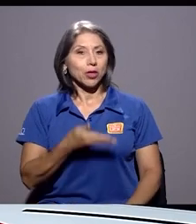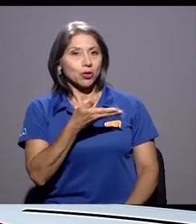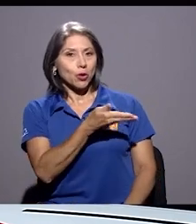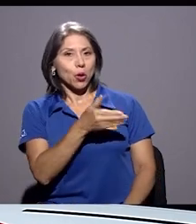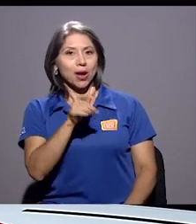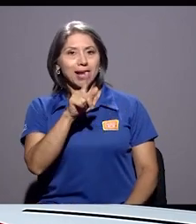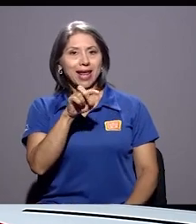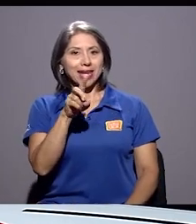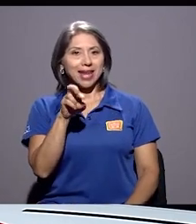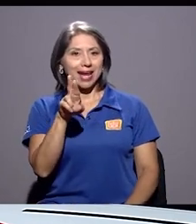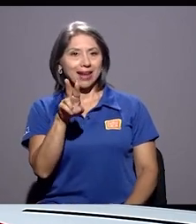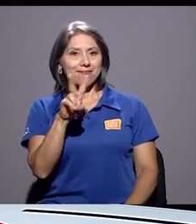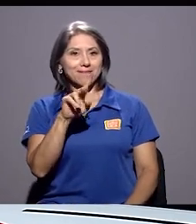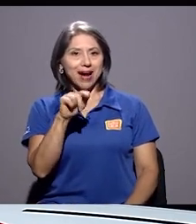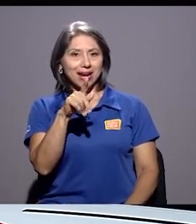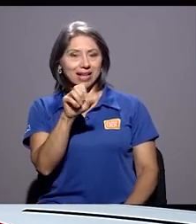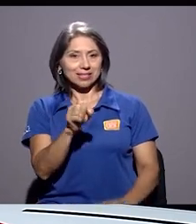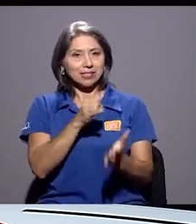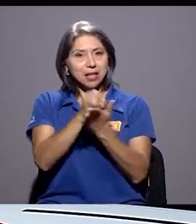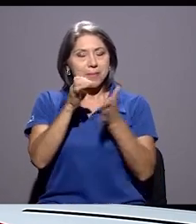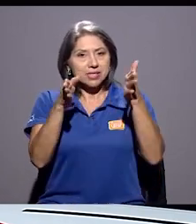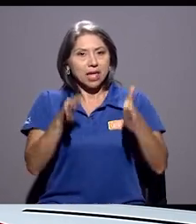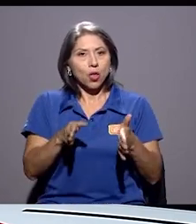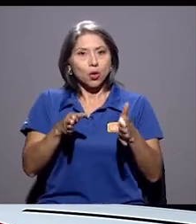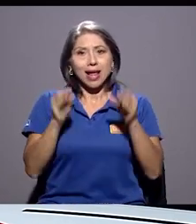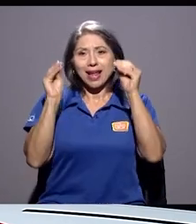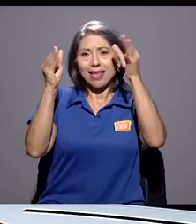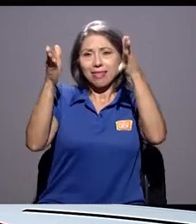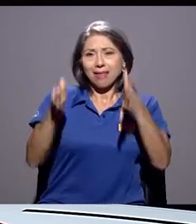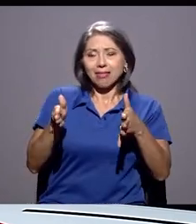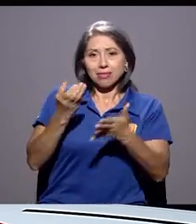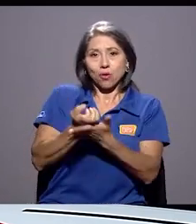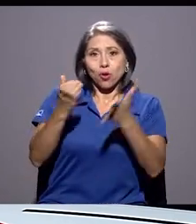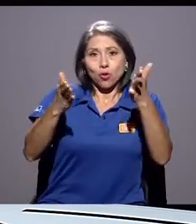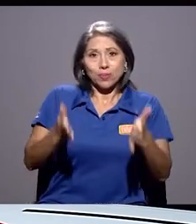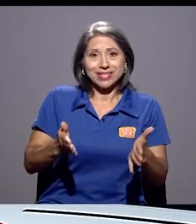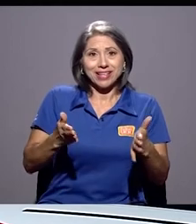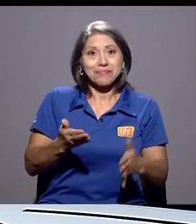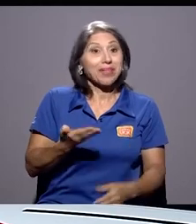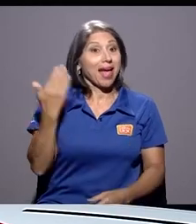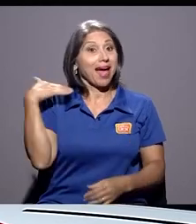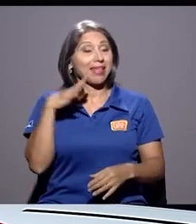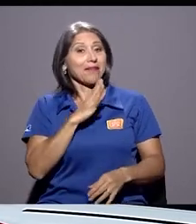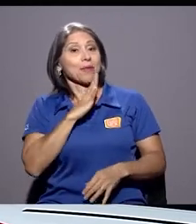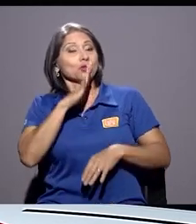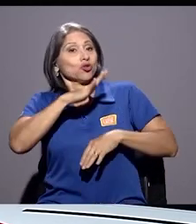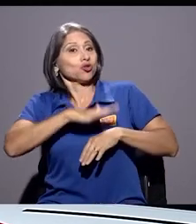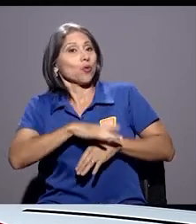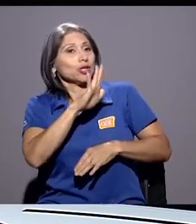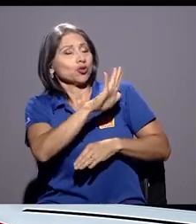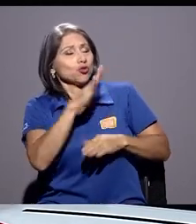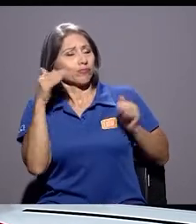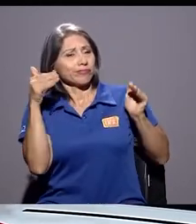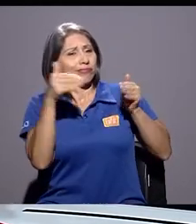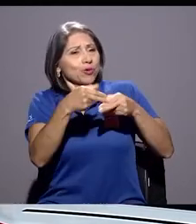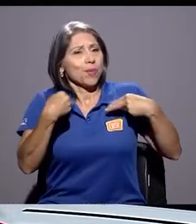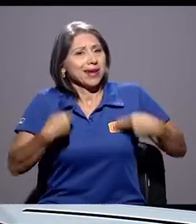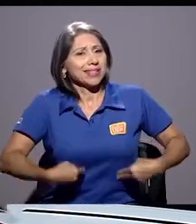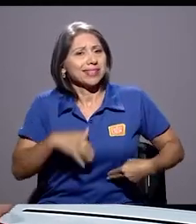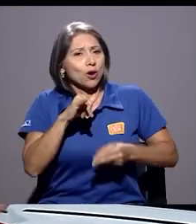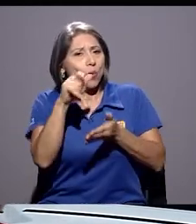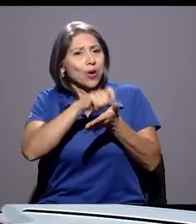Leiner Vargas, investigador, catedrático, economista, y bueno, hace un rato hablábamos también de esa faceta humanista suya de escritor.